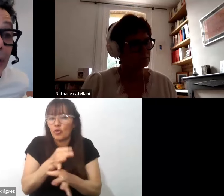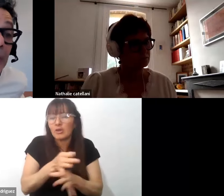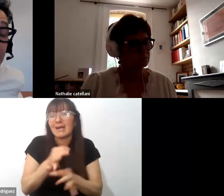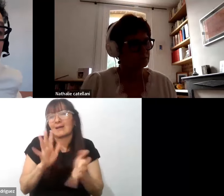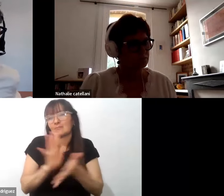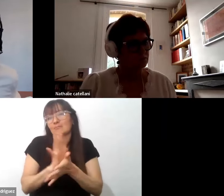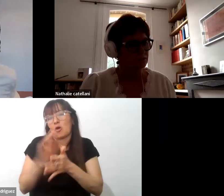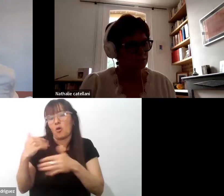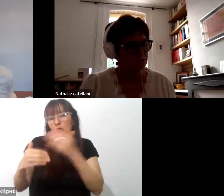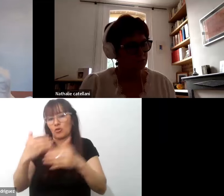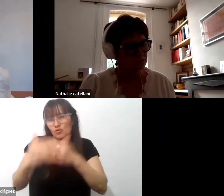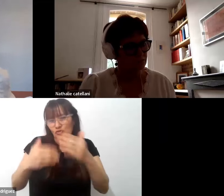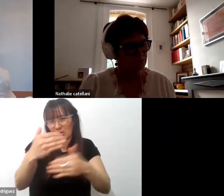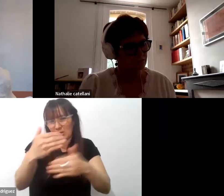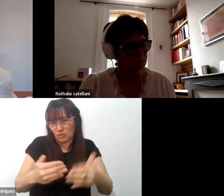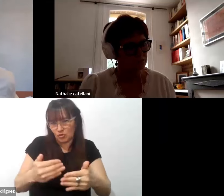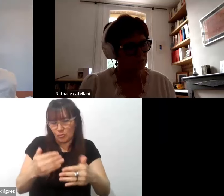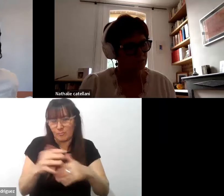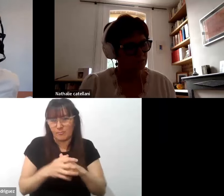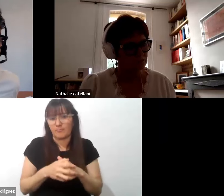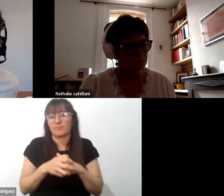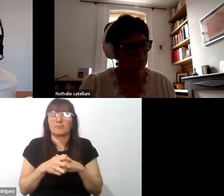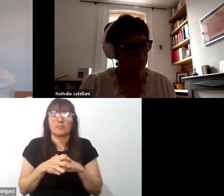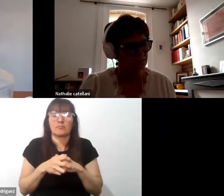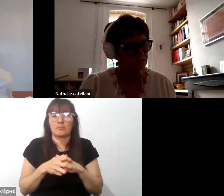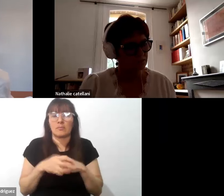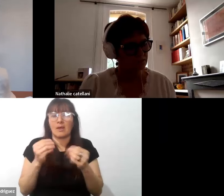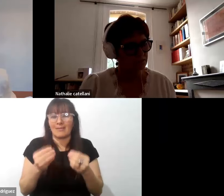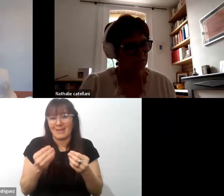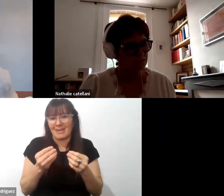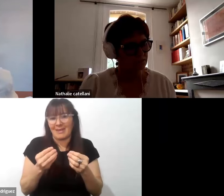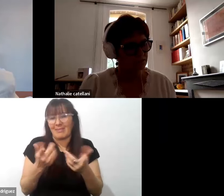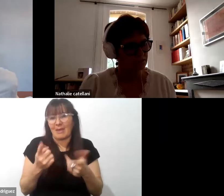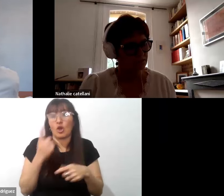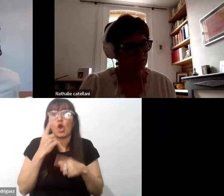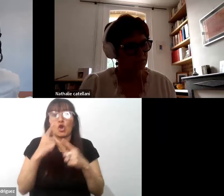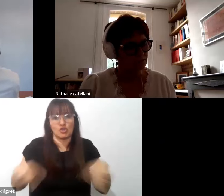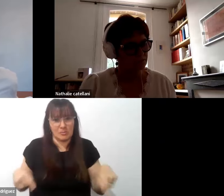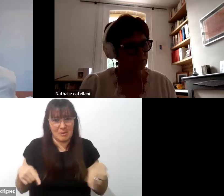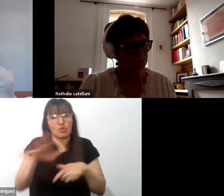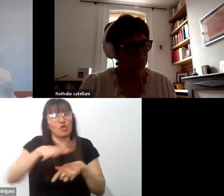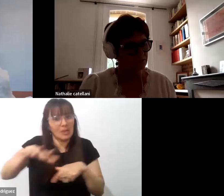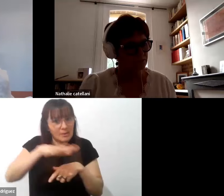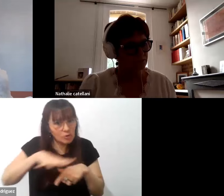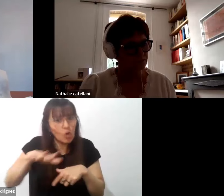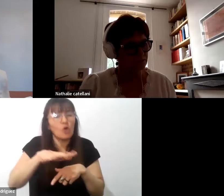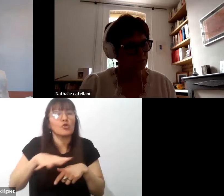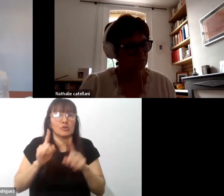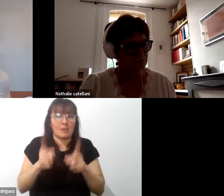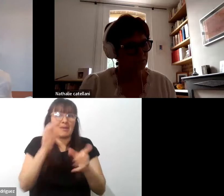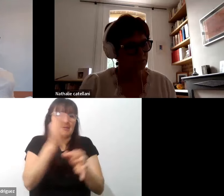relativamente sistemático o cada vez más sistemático de producción de saber en territorio en y desde la escuela